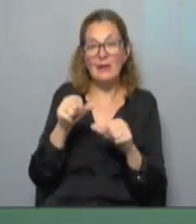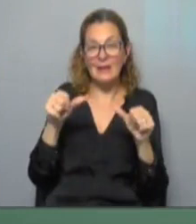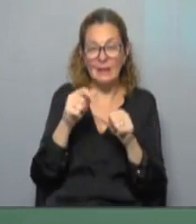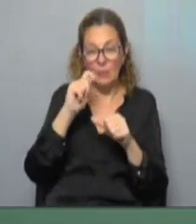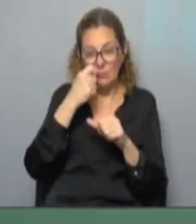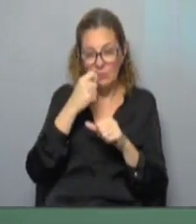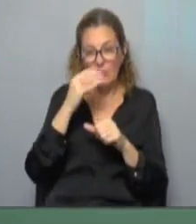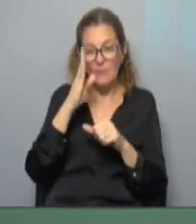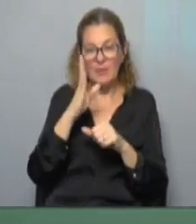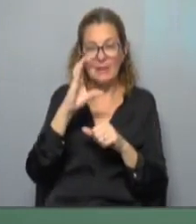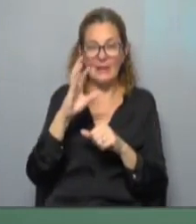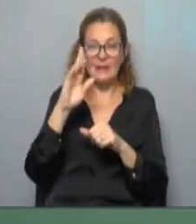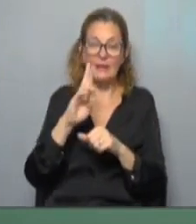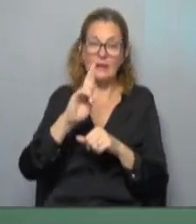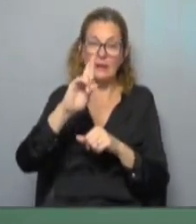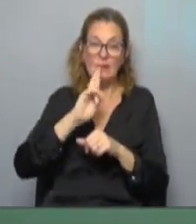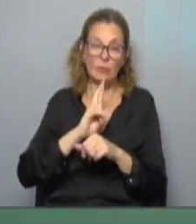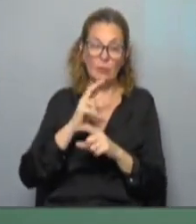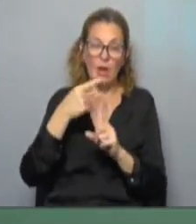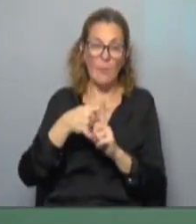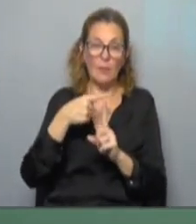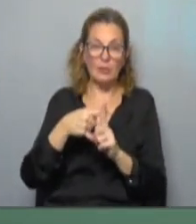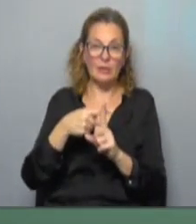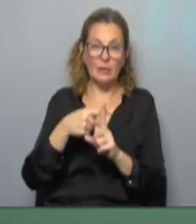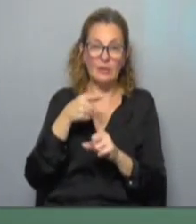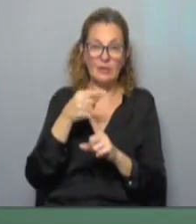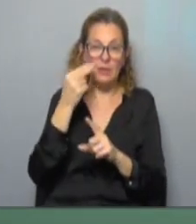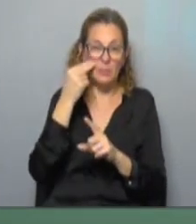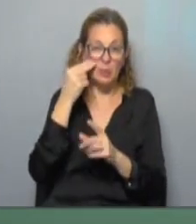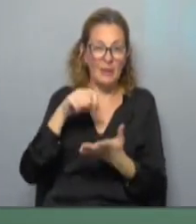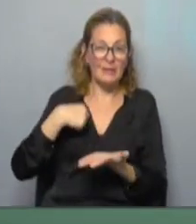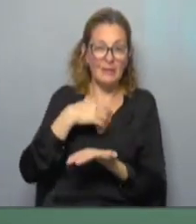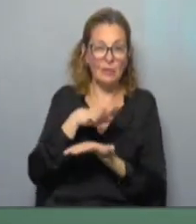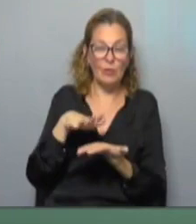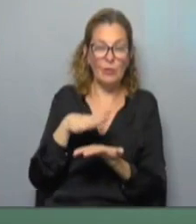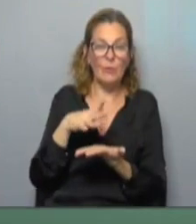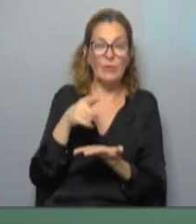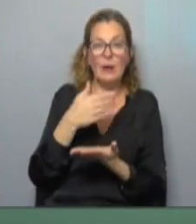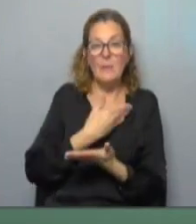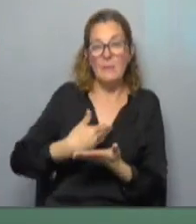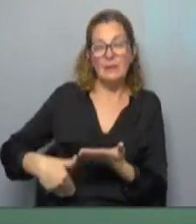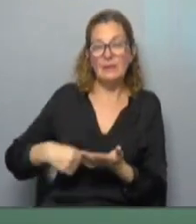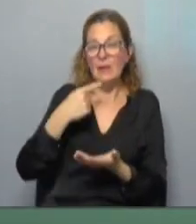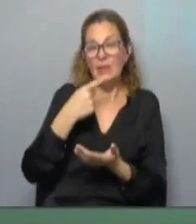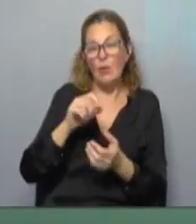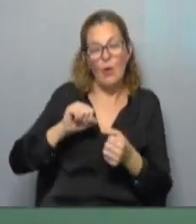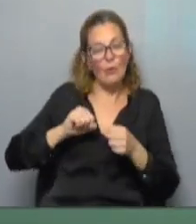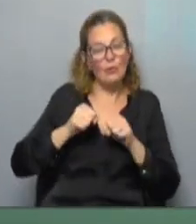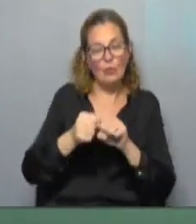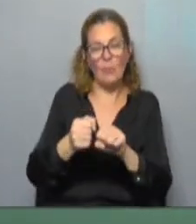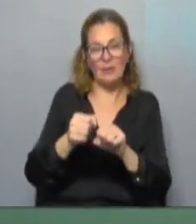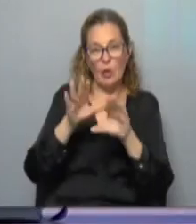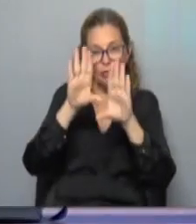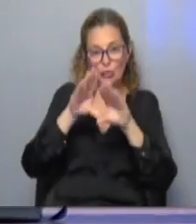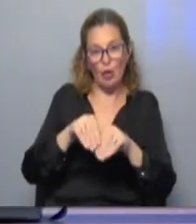un test de pcr y que arrojó resultado positivo a raíz de esta situación el primer mandatario anunció que debe cancelar todas